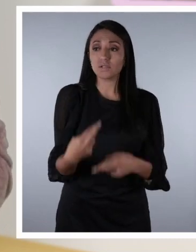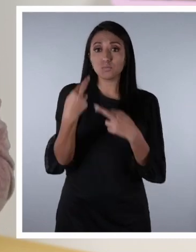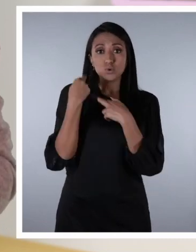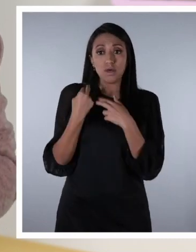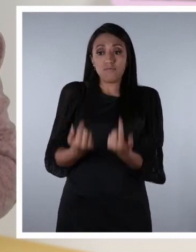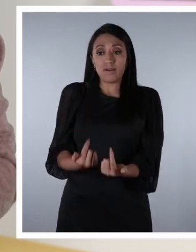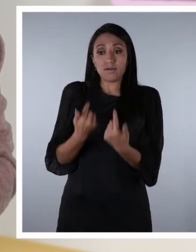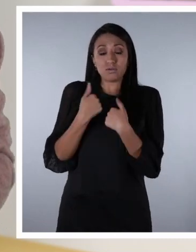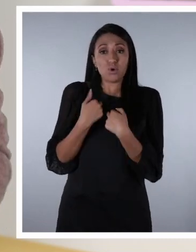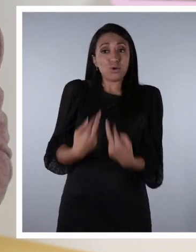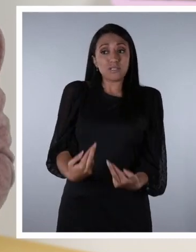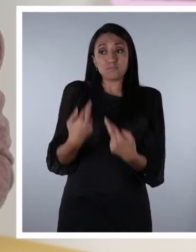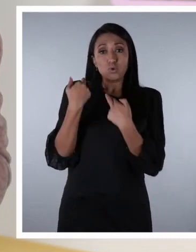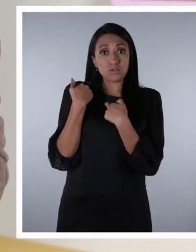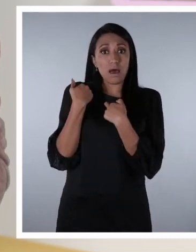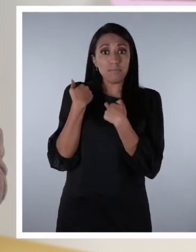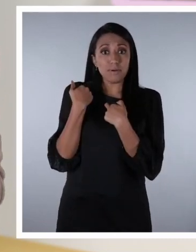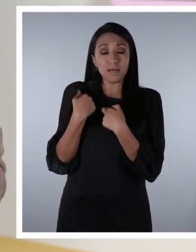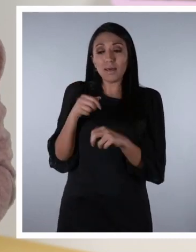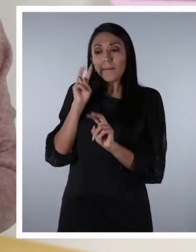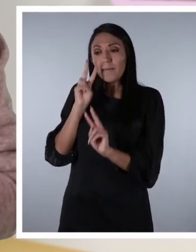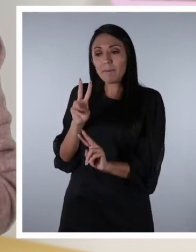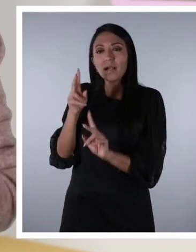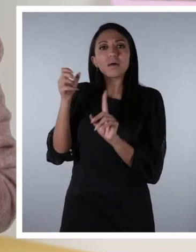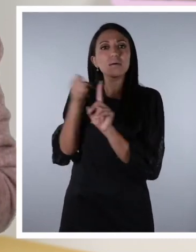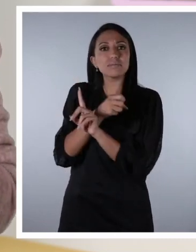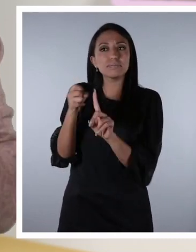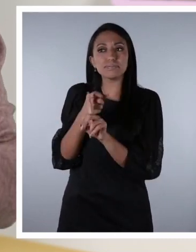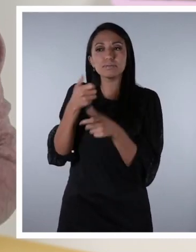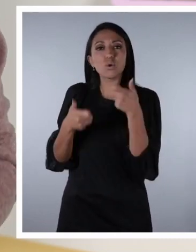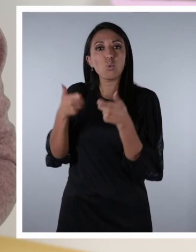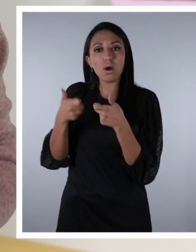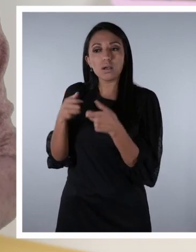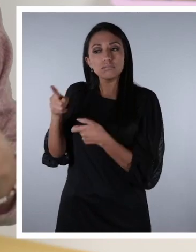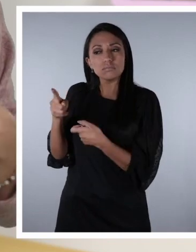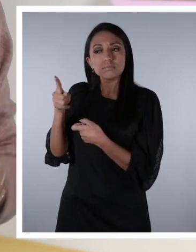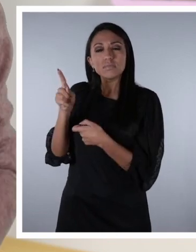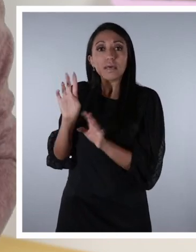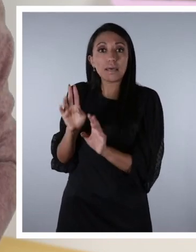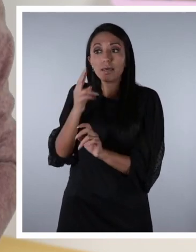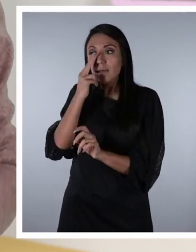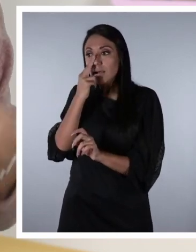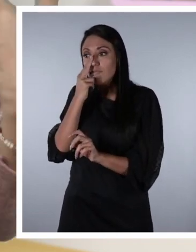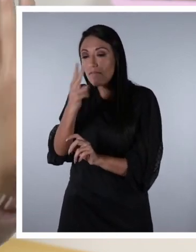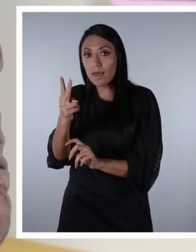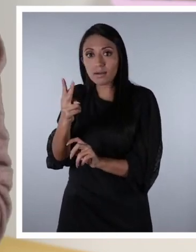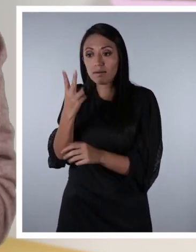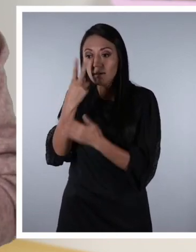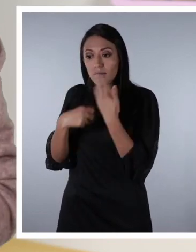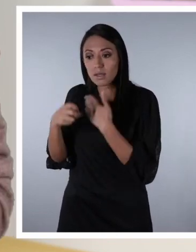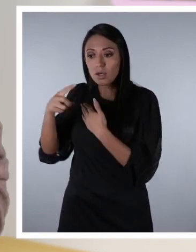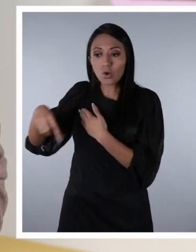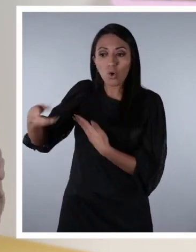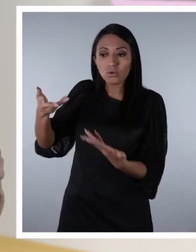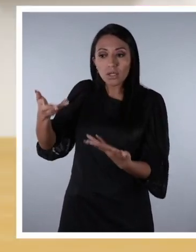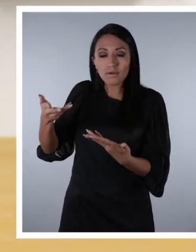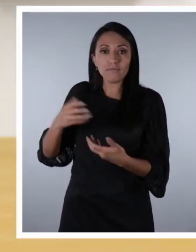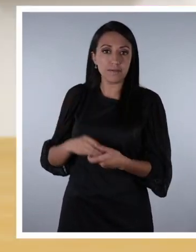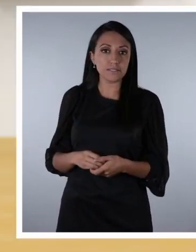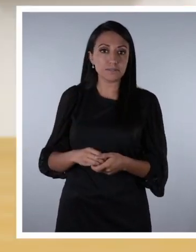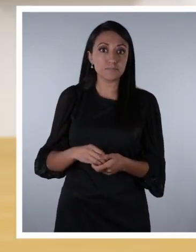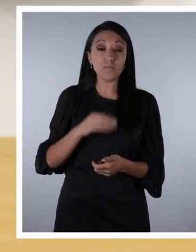cuidadores conocer sobre los diferentes tipos de violencia y observar si se están replicando en nuestro entorno.